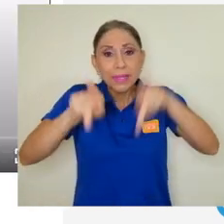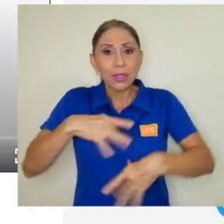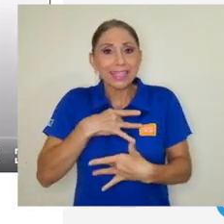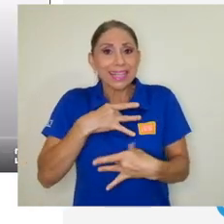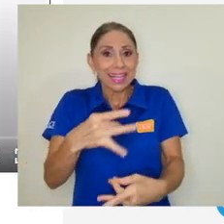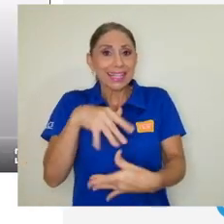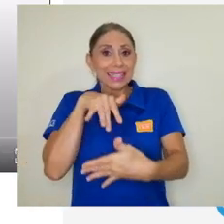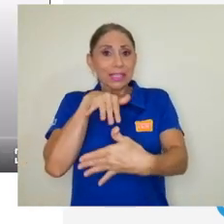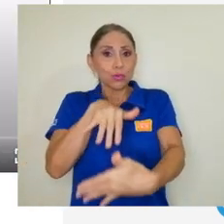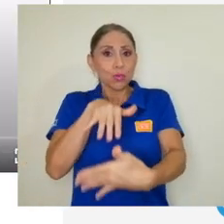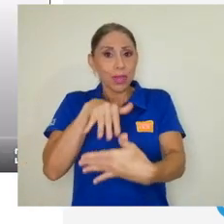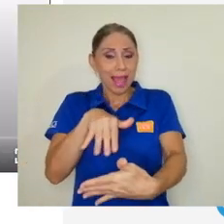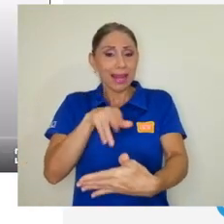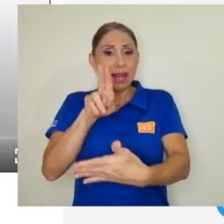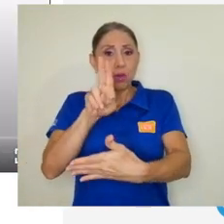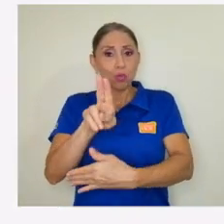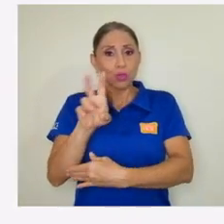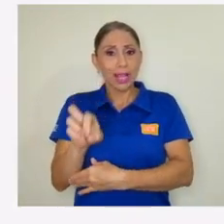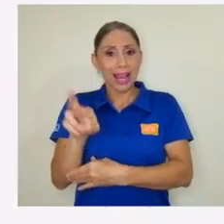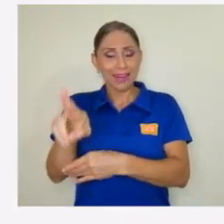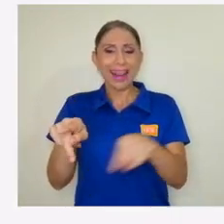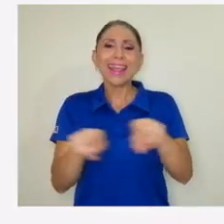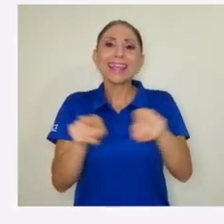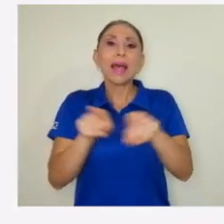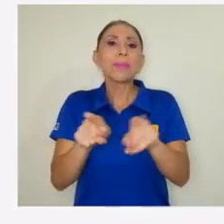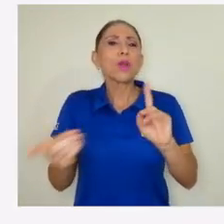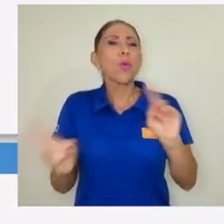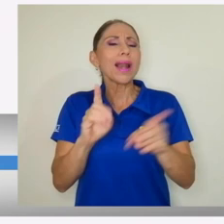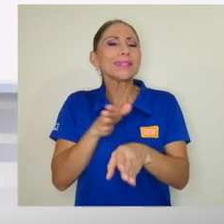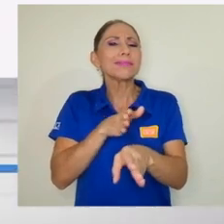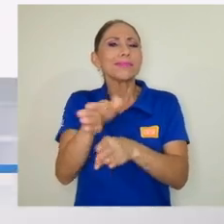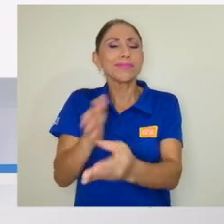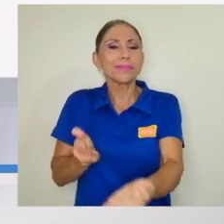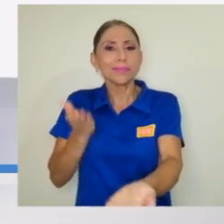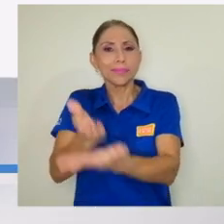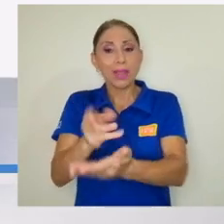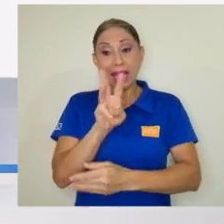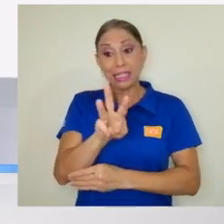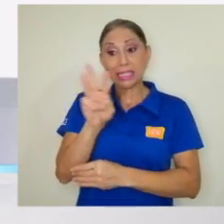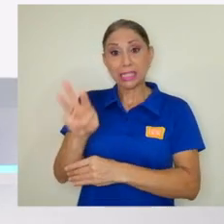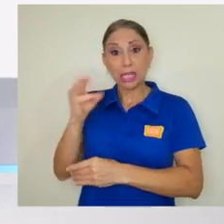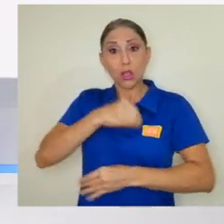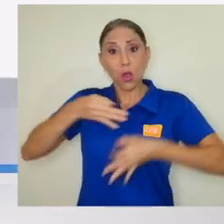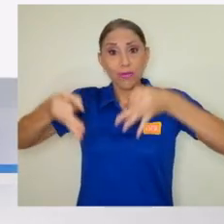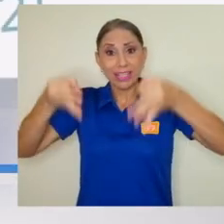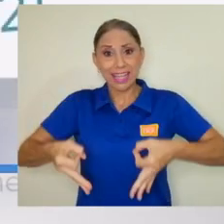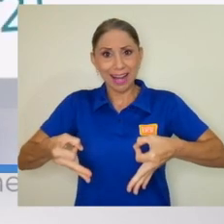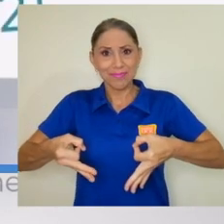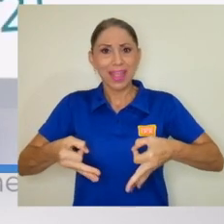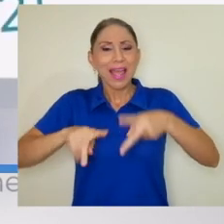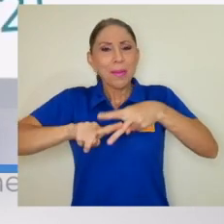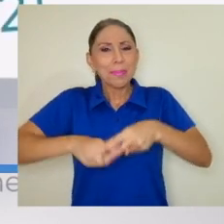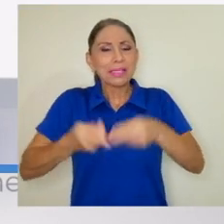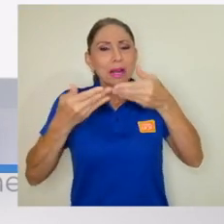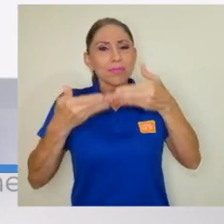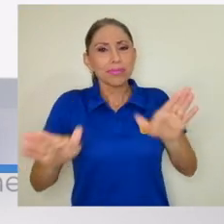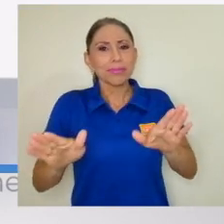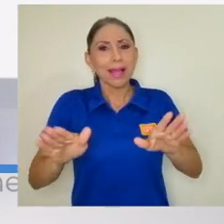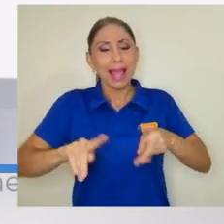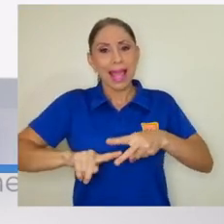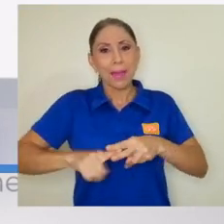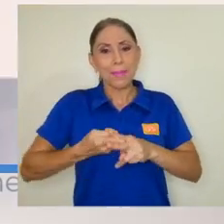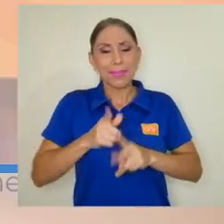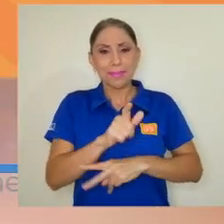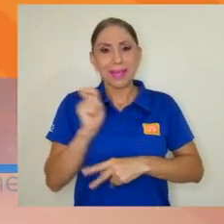cursar estudios superiores en la UCR y la oferta académica disponible. El sitio oficial de la feria estará habilitado a partir de